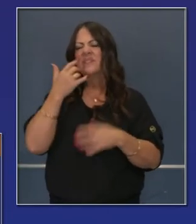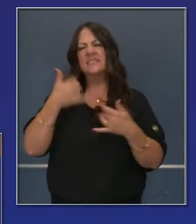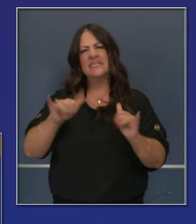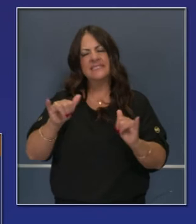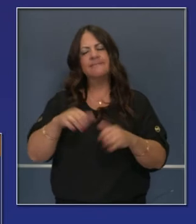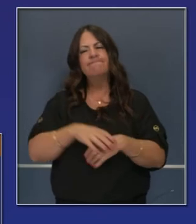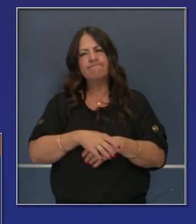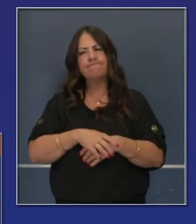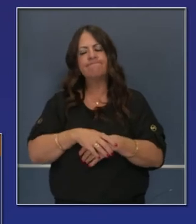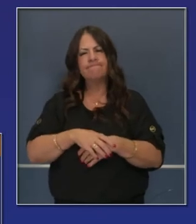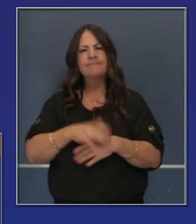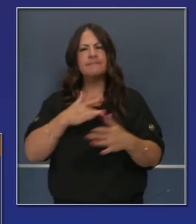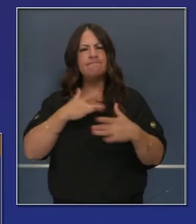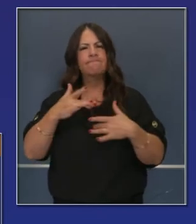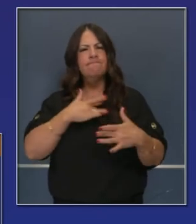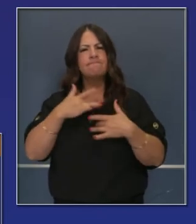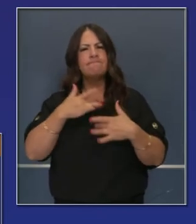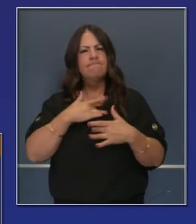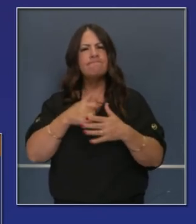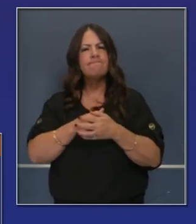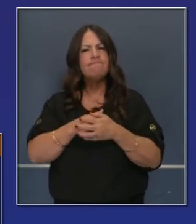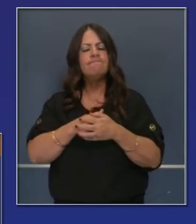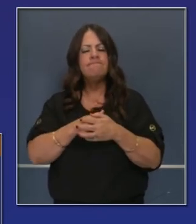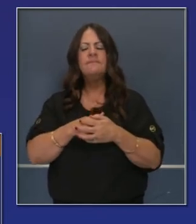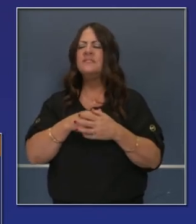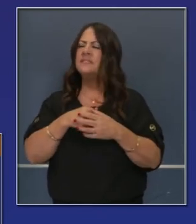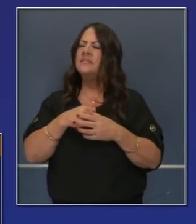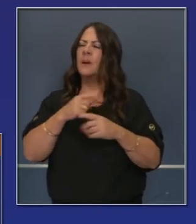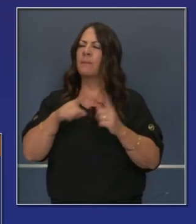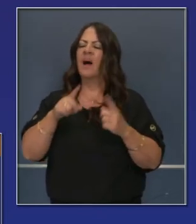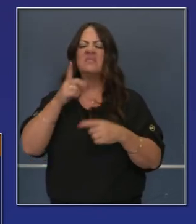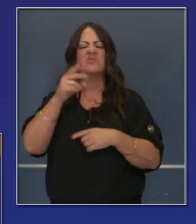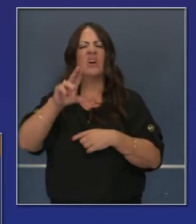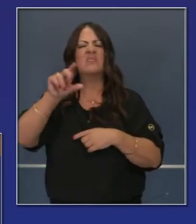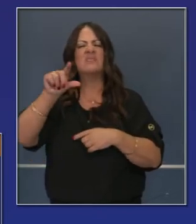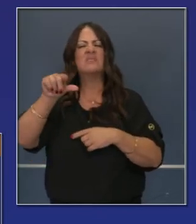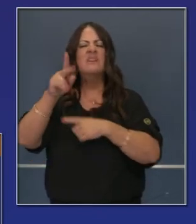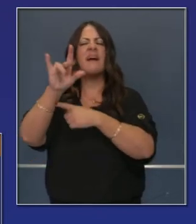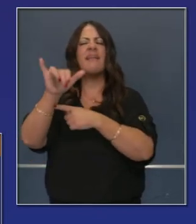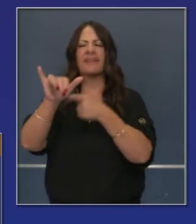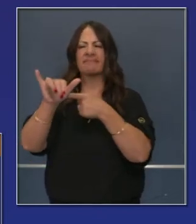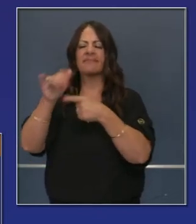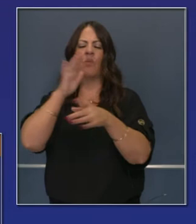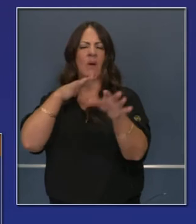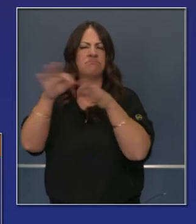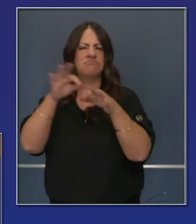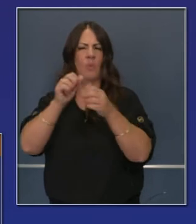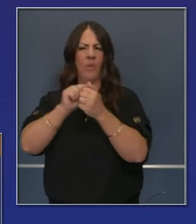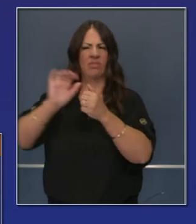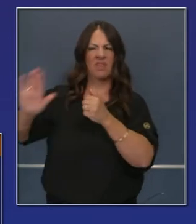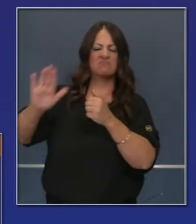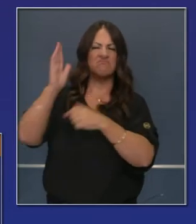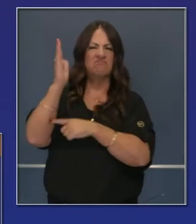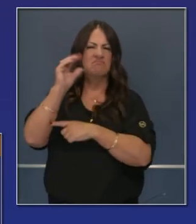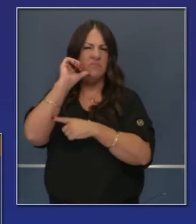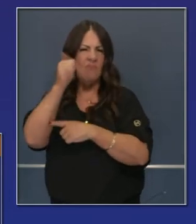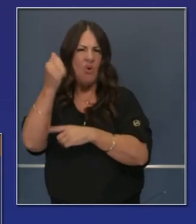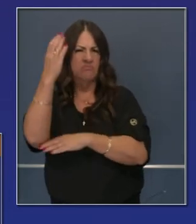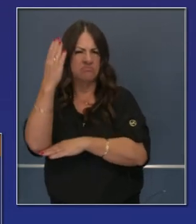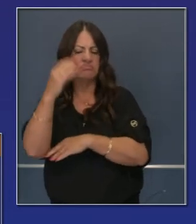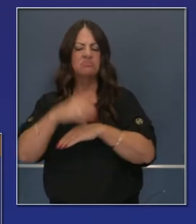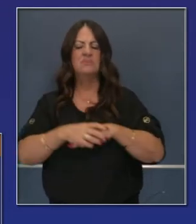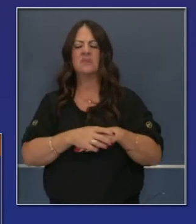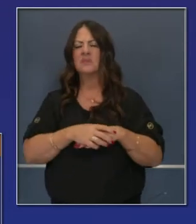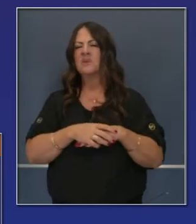siguen con mucha preocupación. Eso se lo explicará el doctor Ghali mañana en su